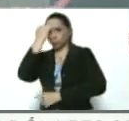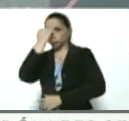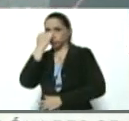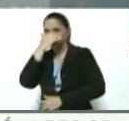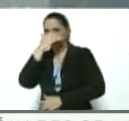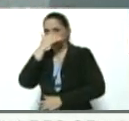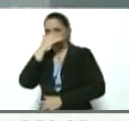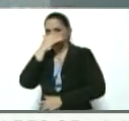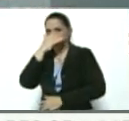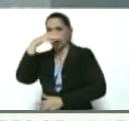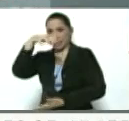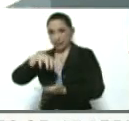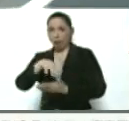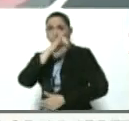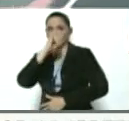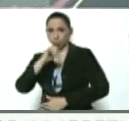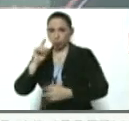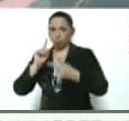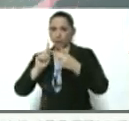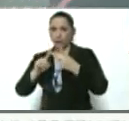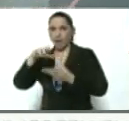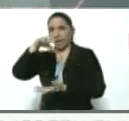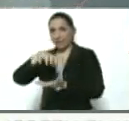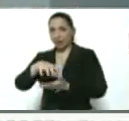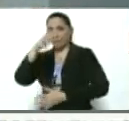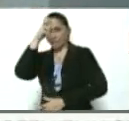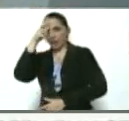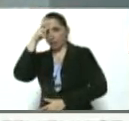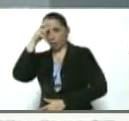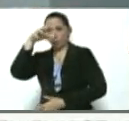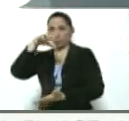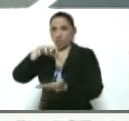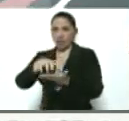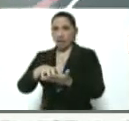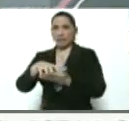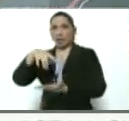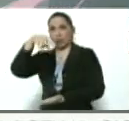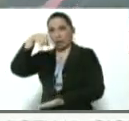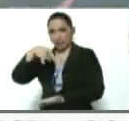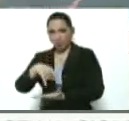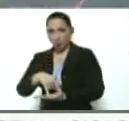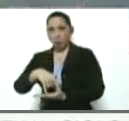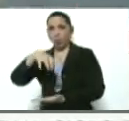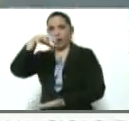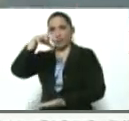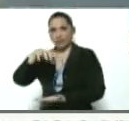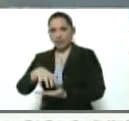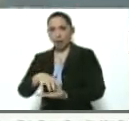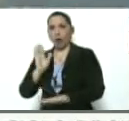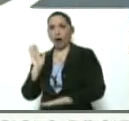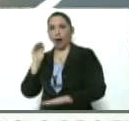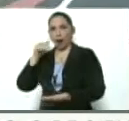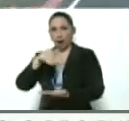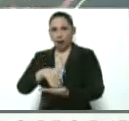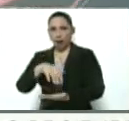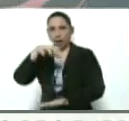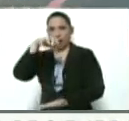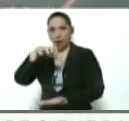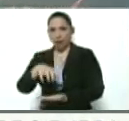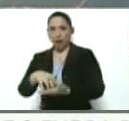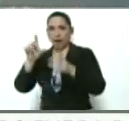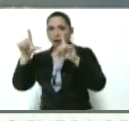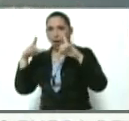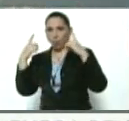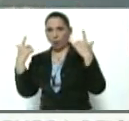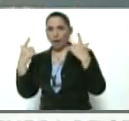por el estado Zulia, el estado Falcón, el estado Carabobo, el estado Aragua y el estado La